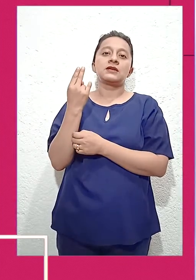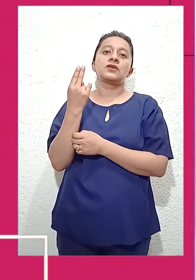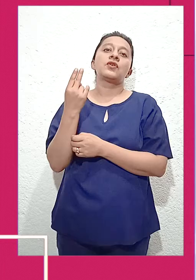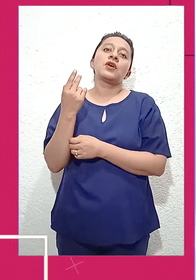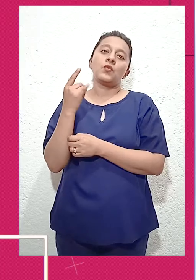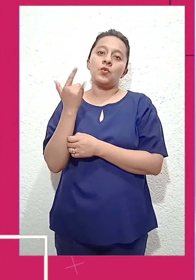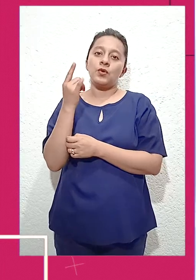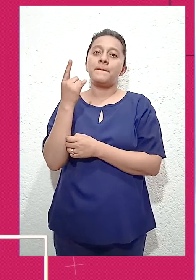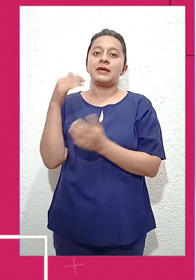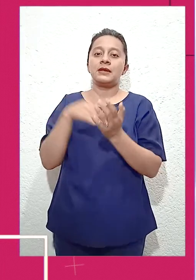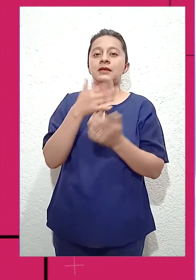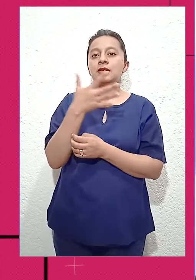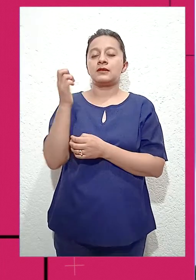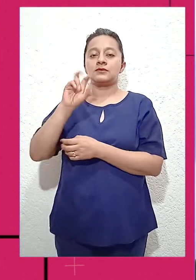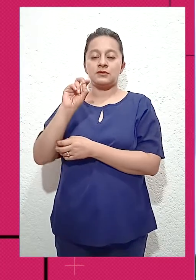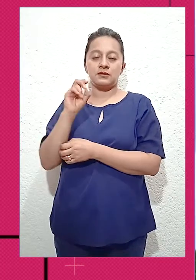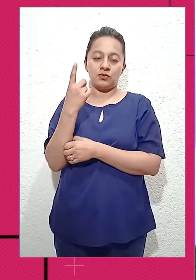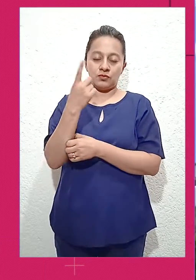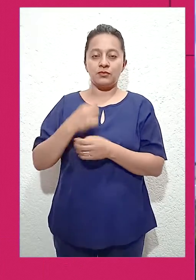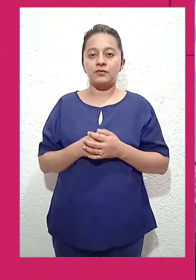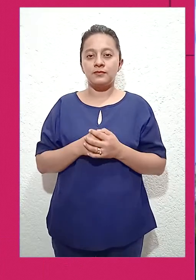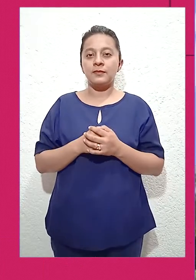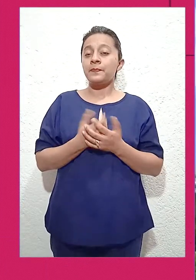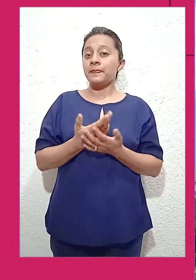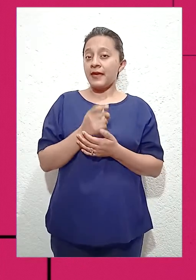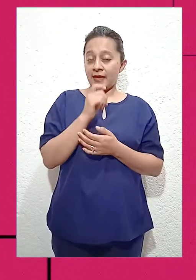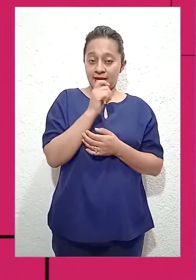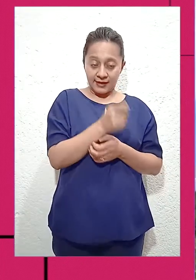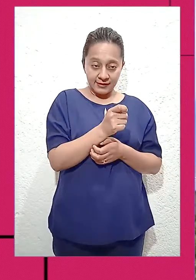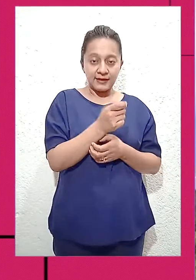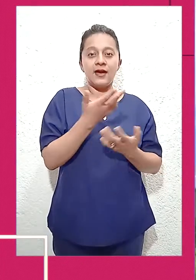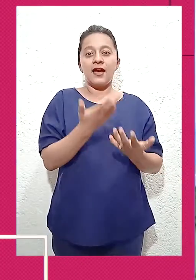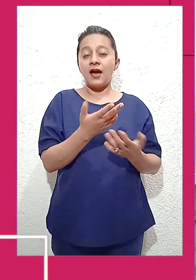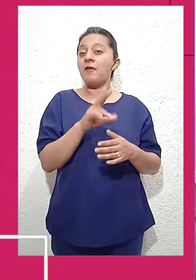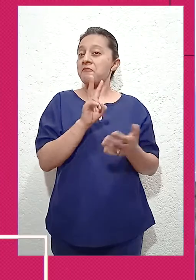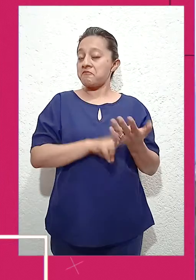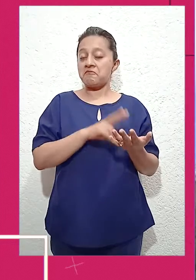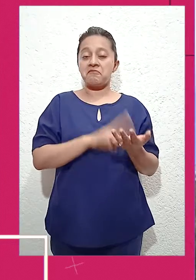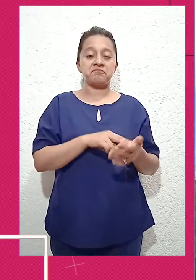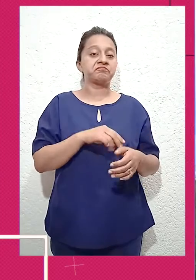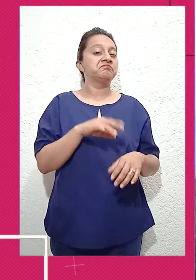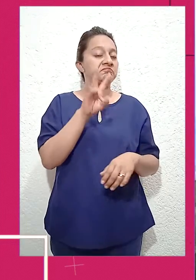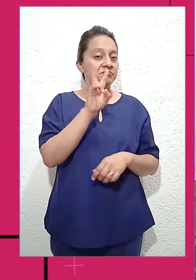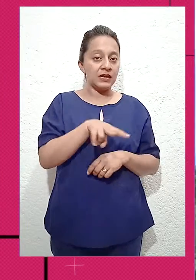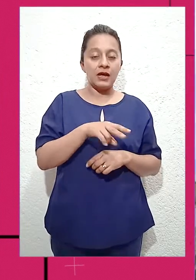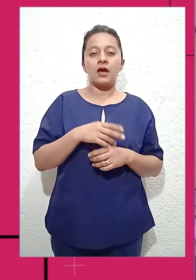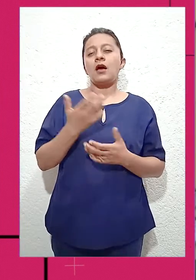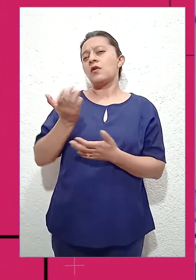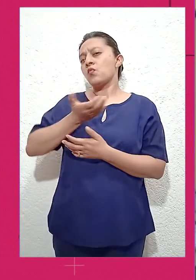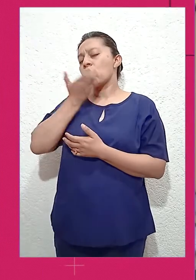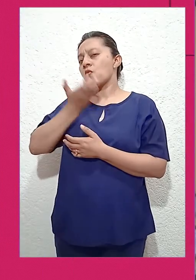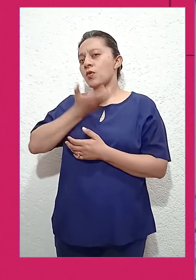Se trata de un evento de alto valor, al tomar en cuenta que, de acuerdo a la tradición, fue en ese punto en el cual se